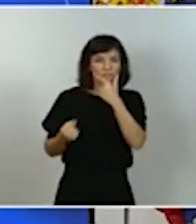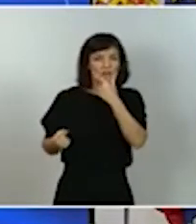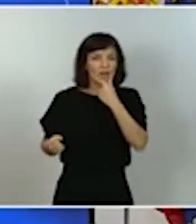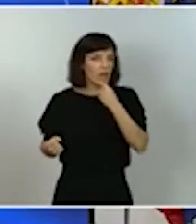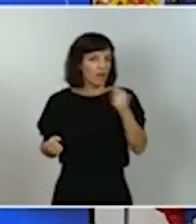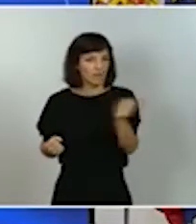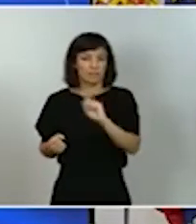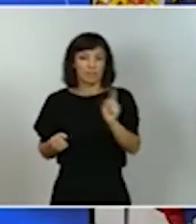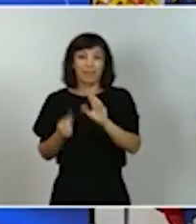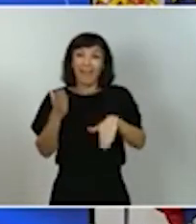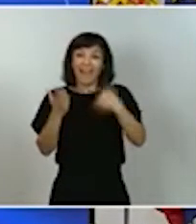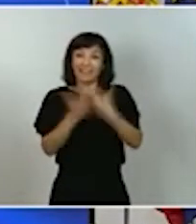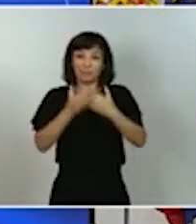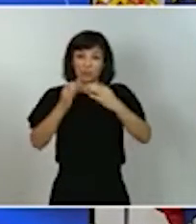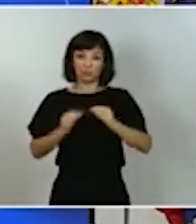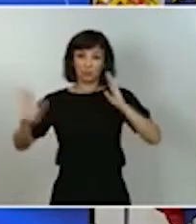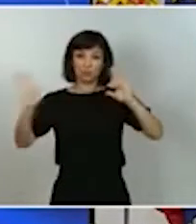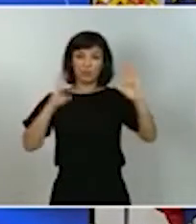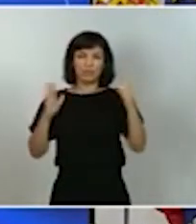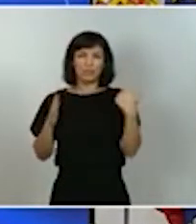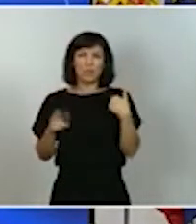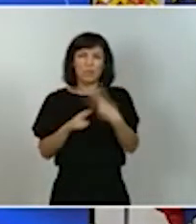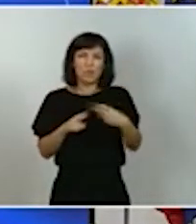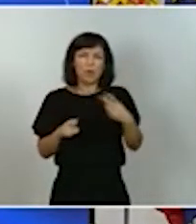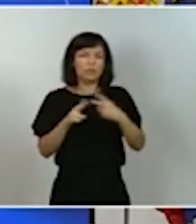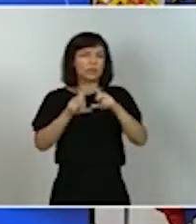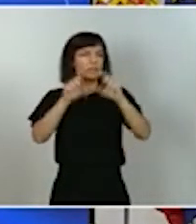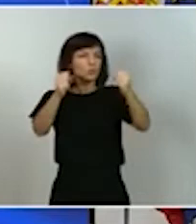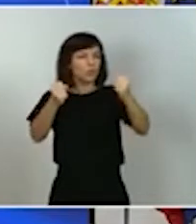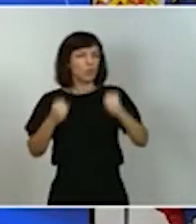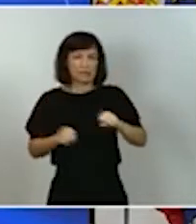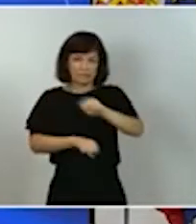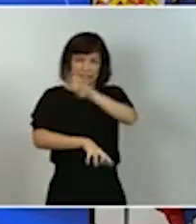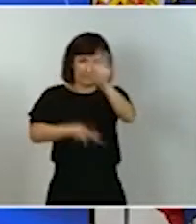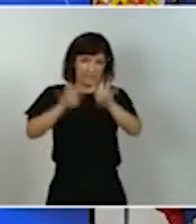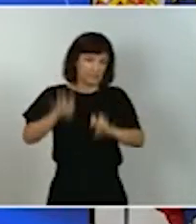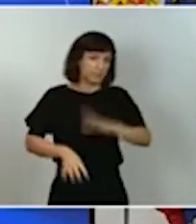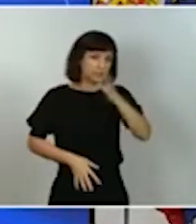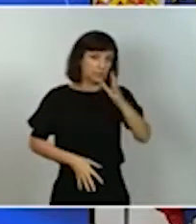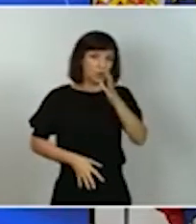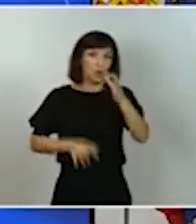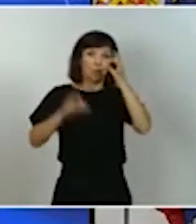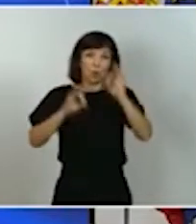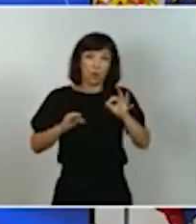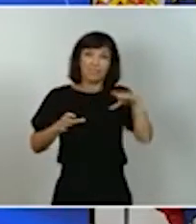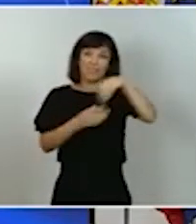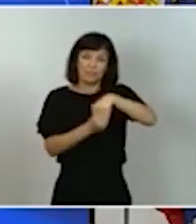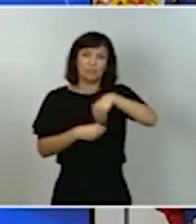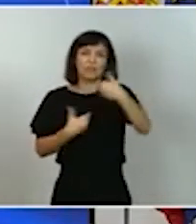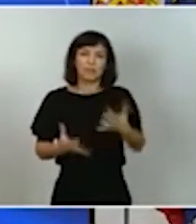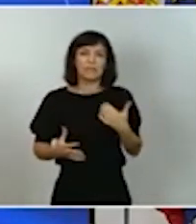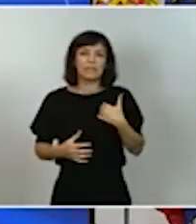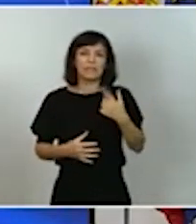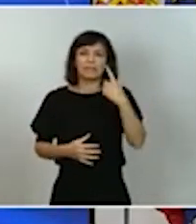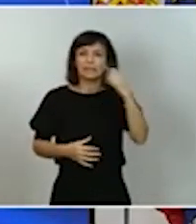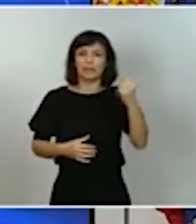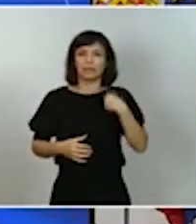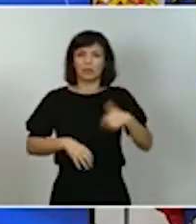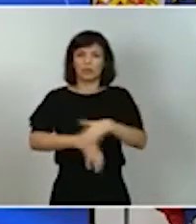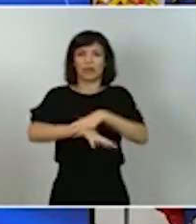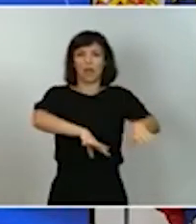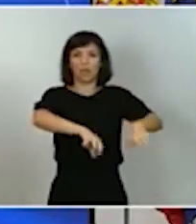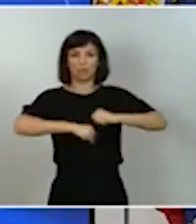de extraordinaria incertidumbre política institucional con un intento de golpe de Estado incluido. Fue en